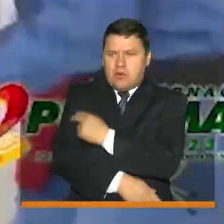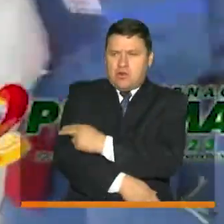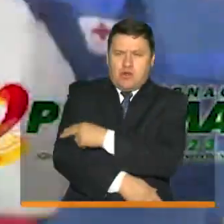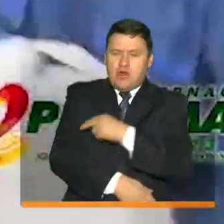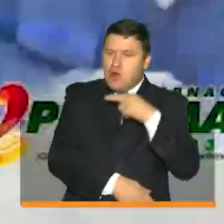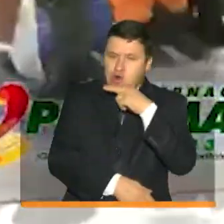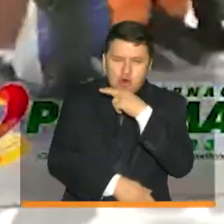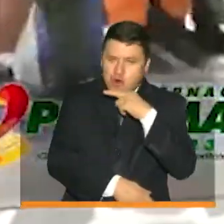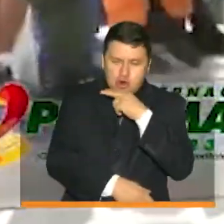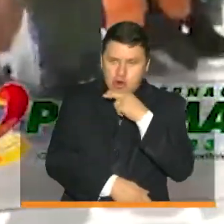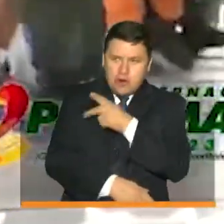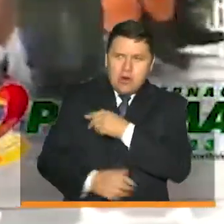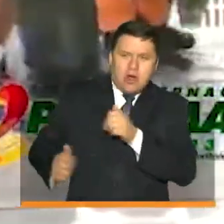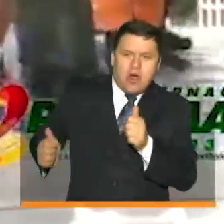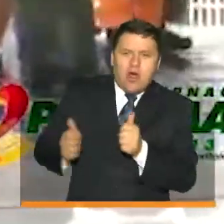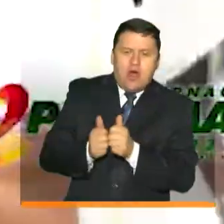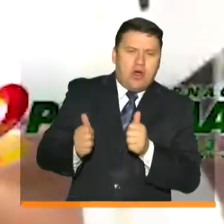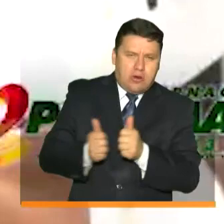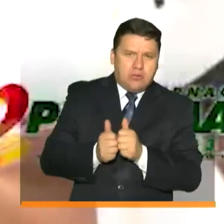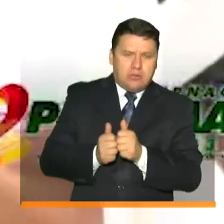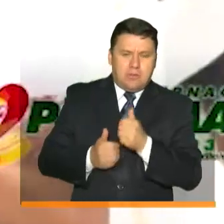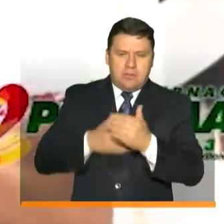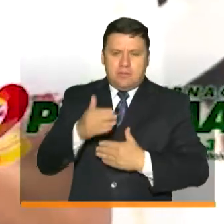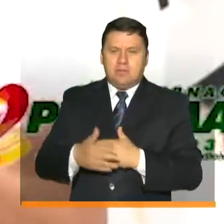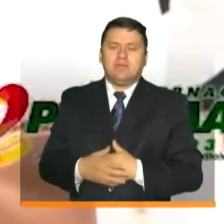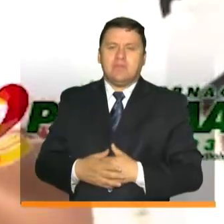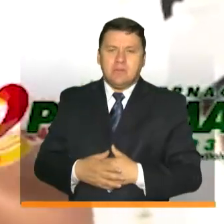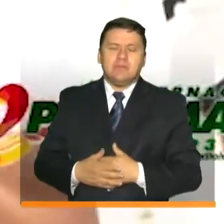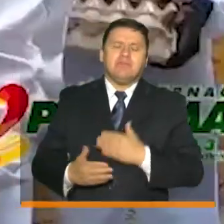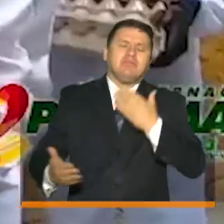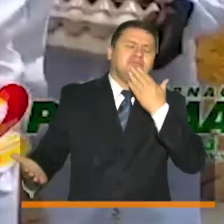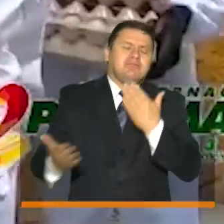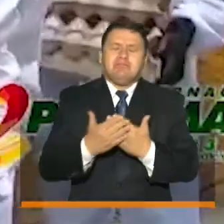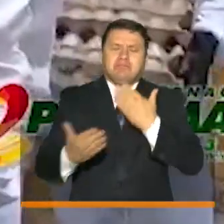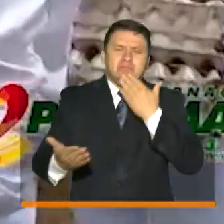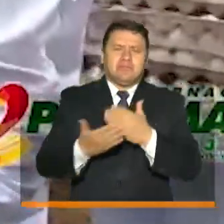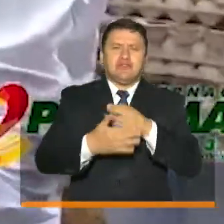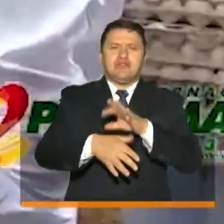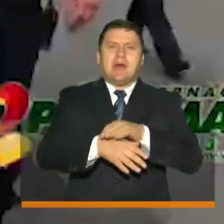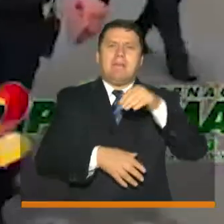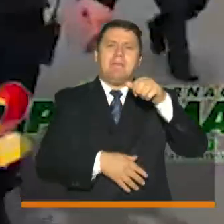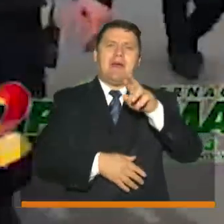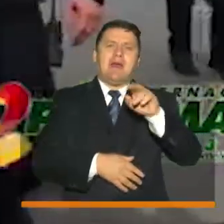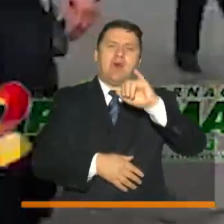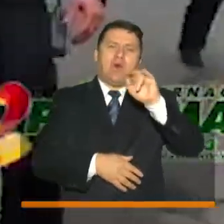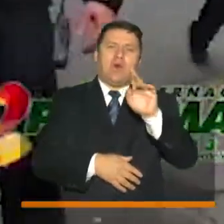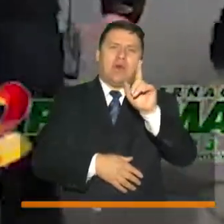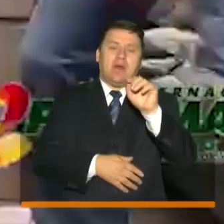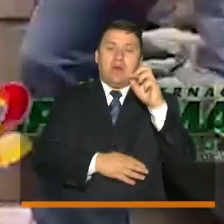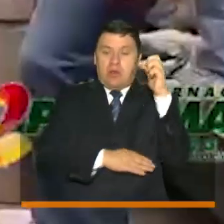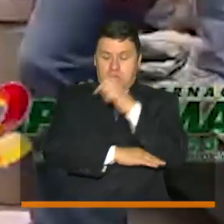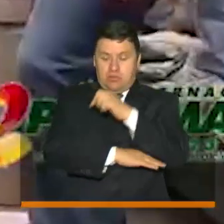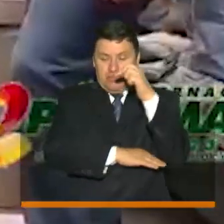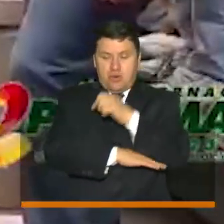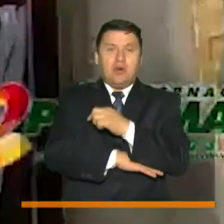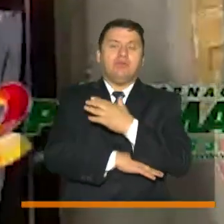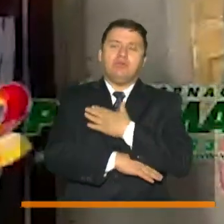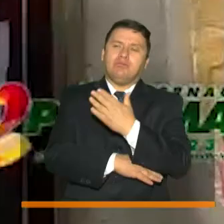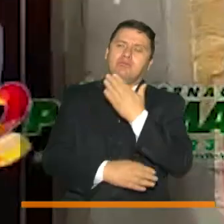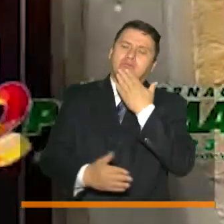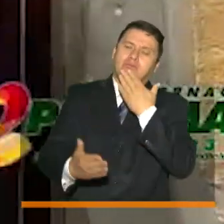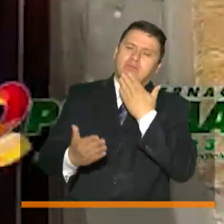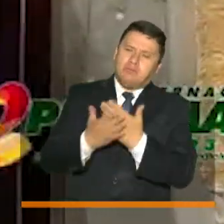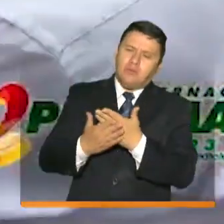Roja que viene acompañándonos en este proceso gracias doctora María Juliana el putumayo le